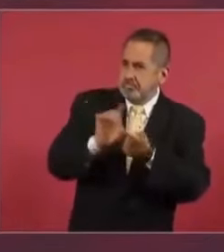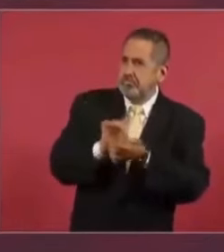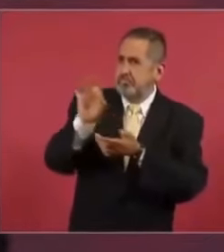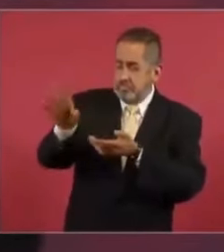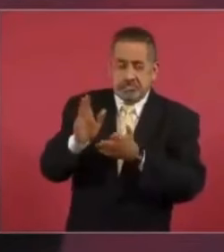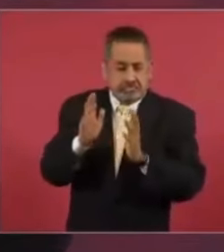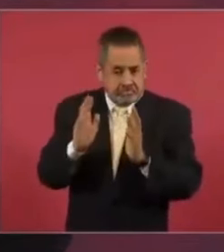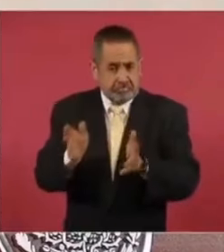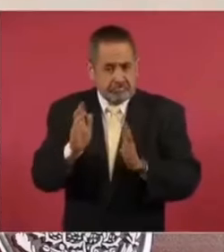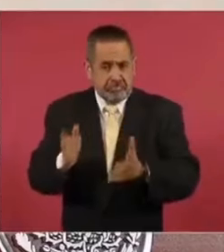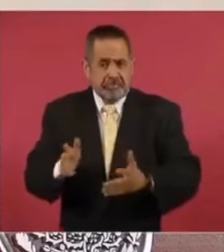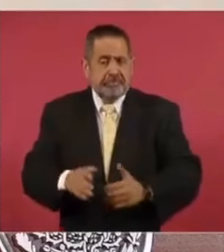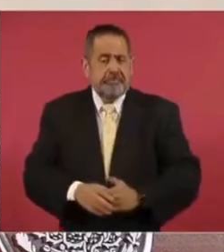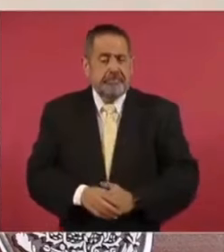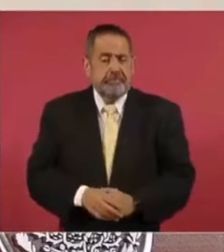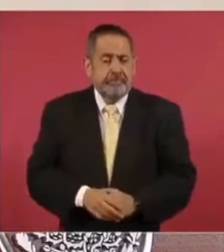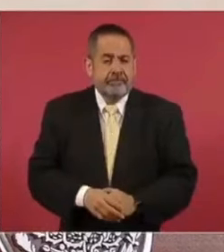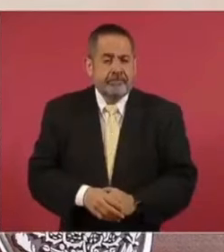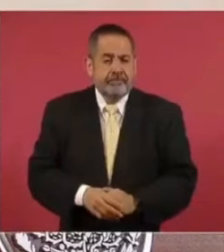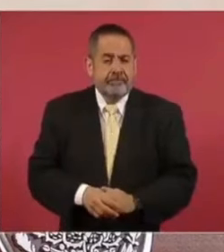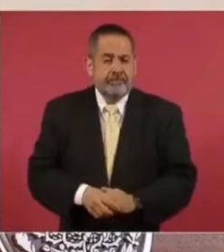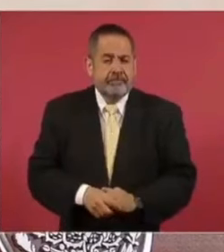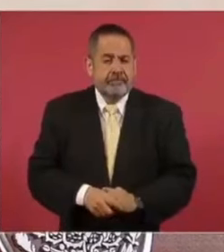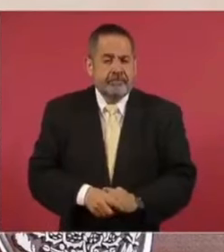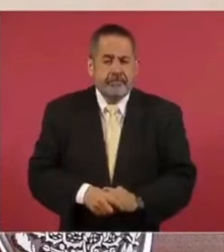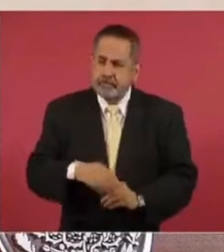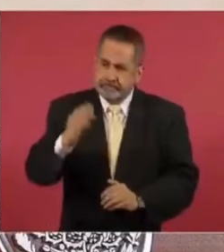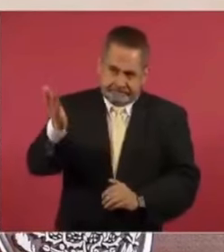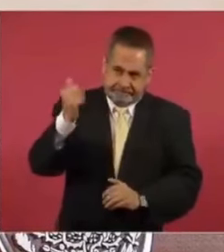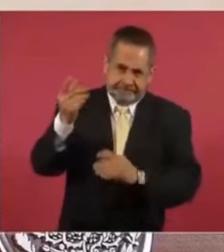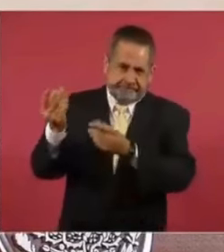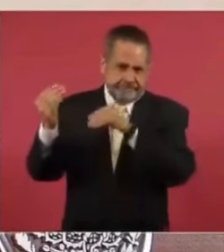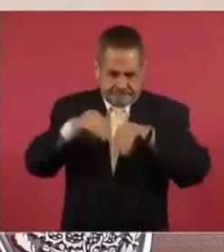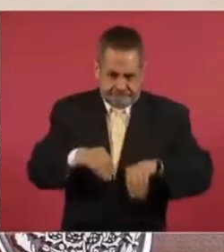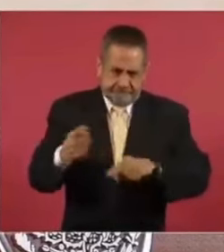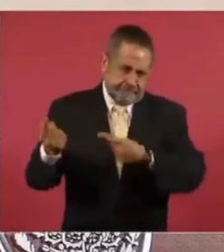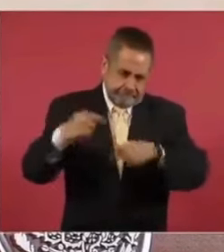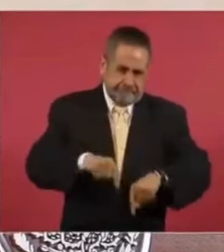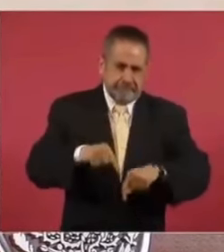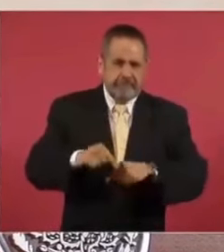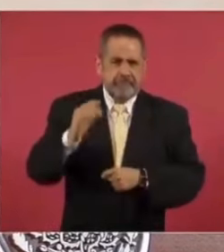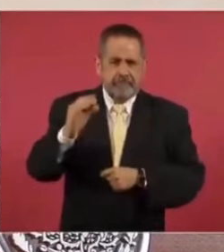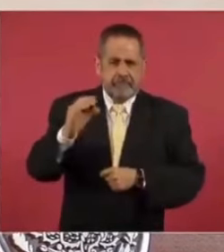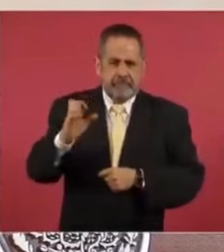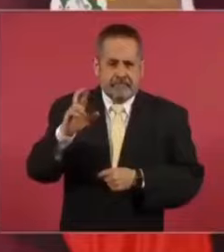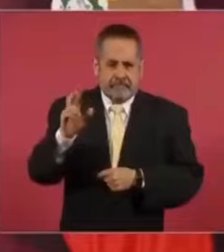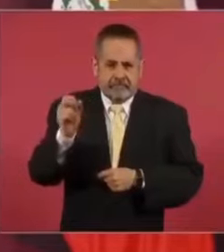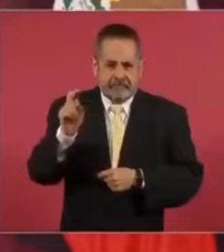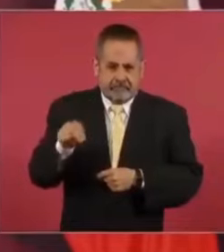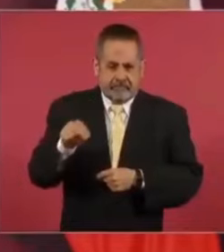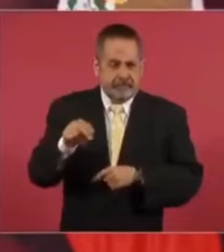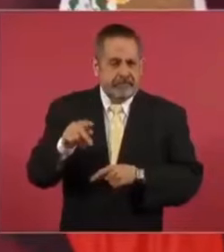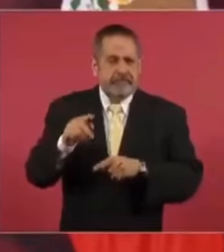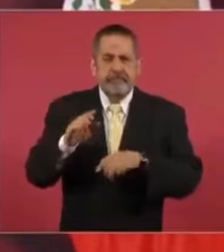se extradite a Cerón por